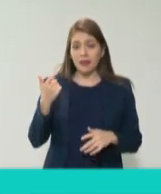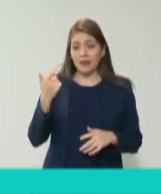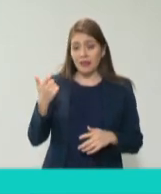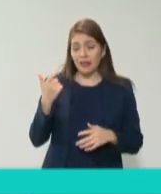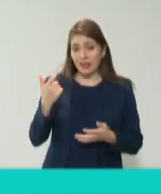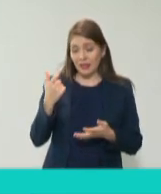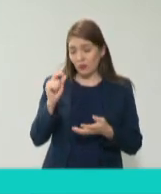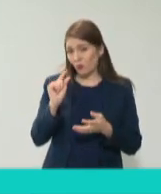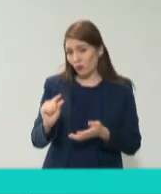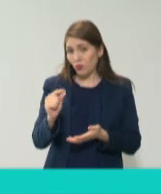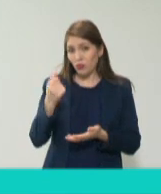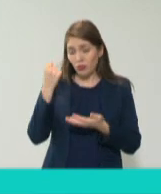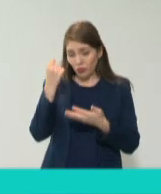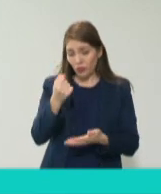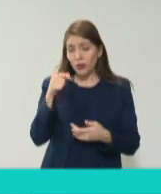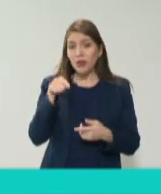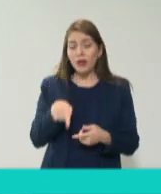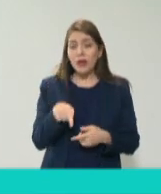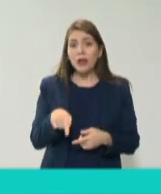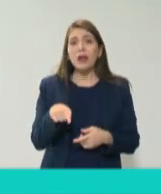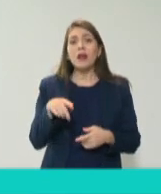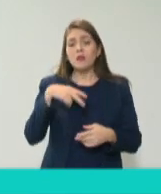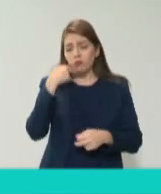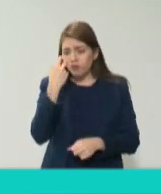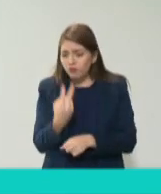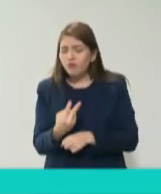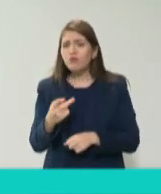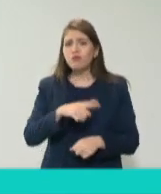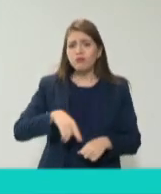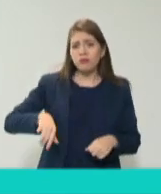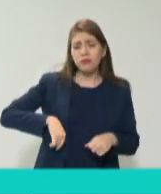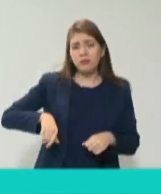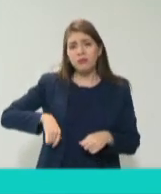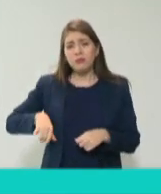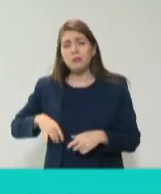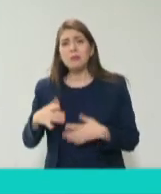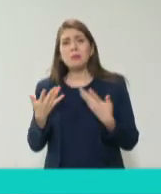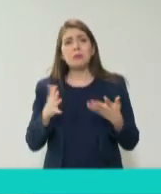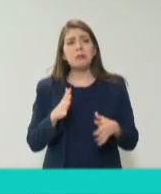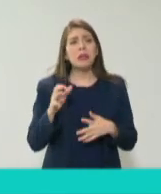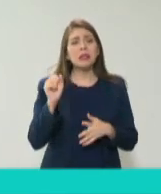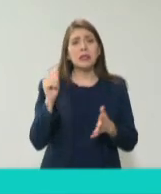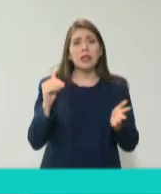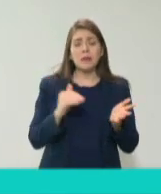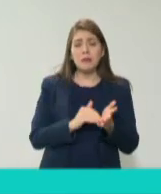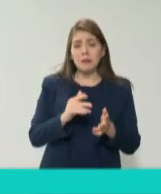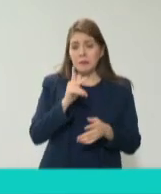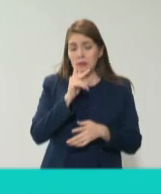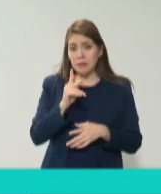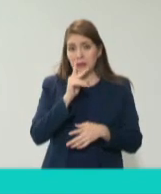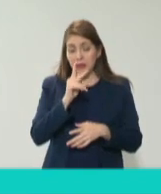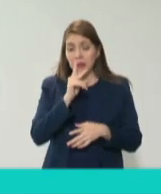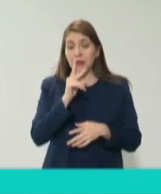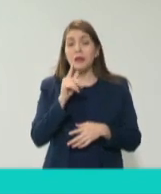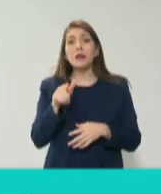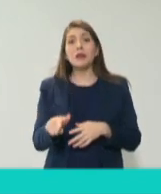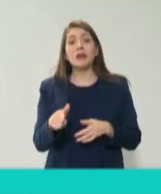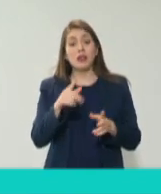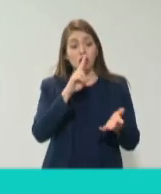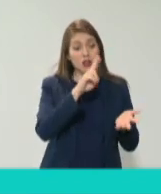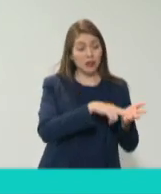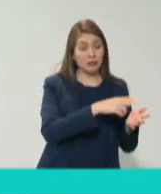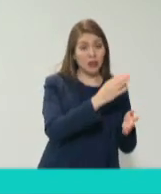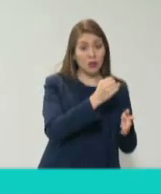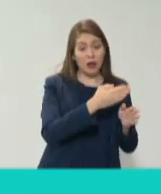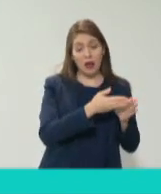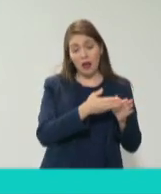con el interés y con la disposición y con la voluntad de casi 60 mil padres de familia desde 2009 hasta la fecha se mantiene